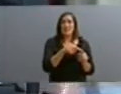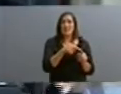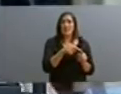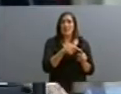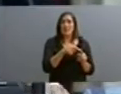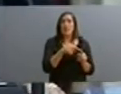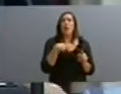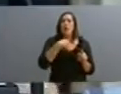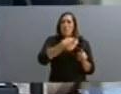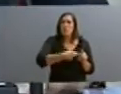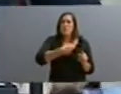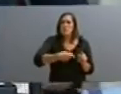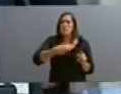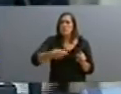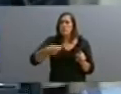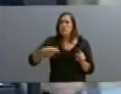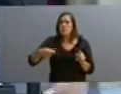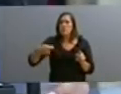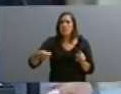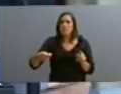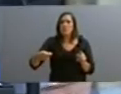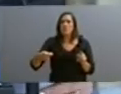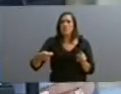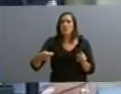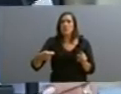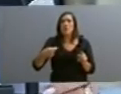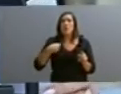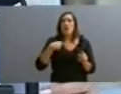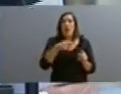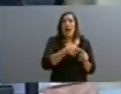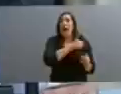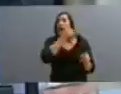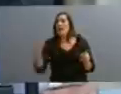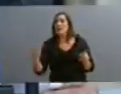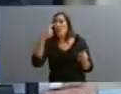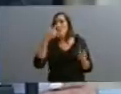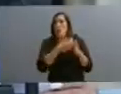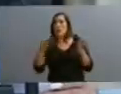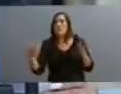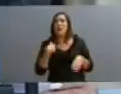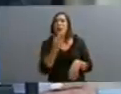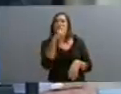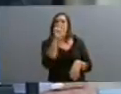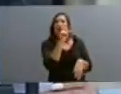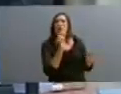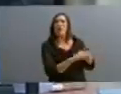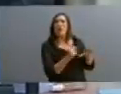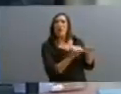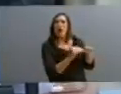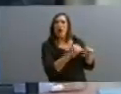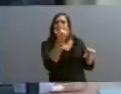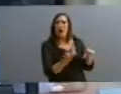hemos pagado, esta última parte con reservas, pero hemos pagado con reservas